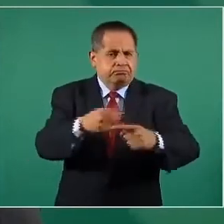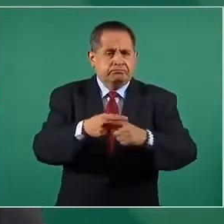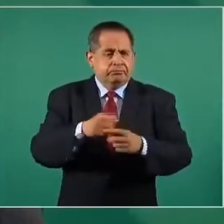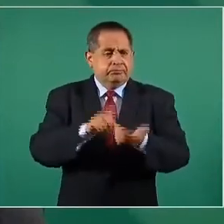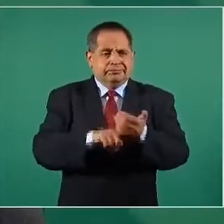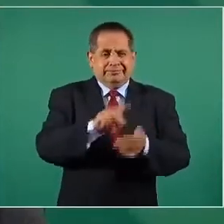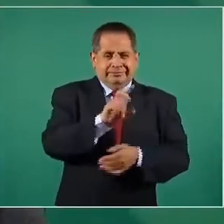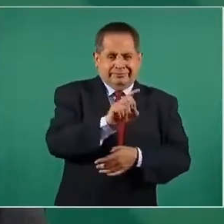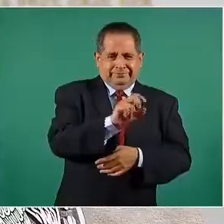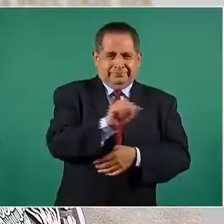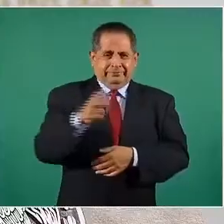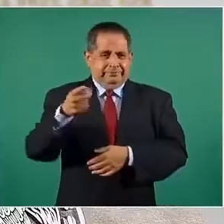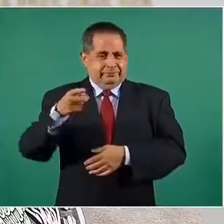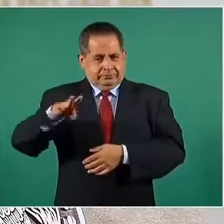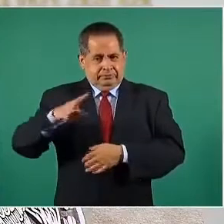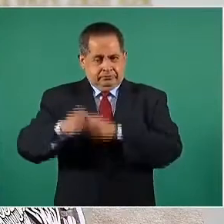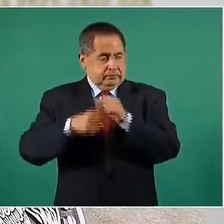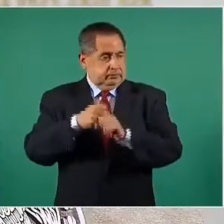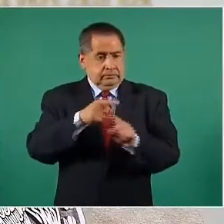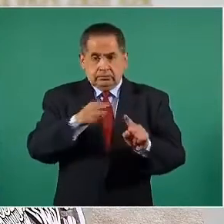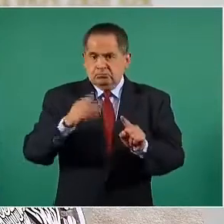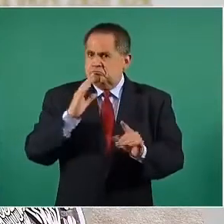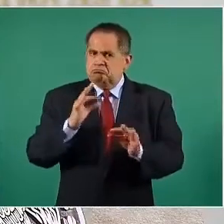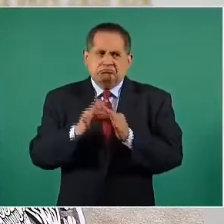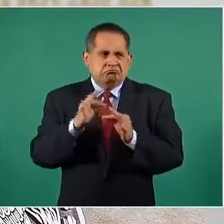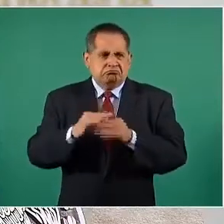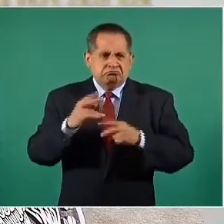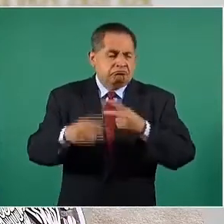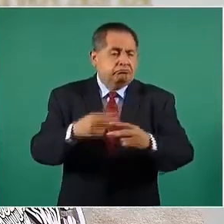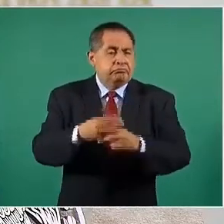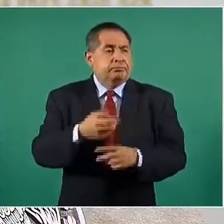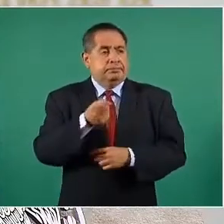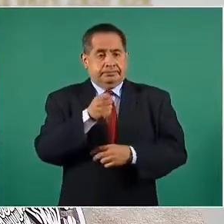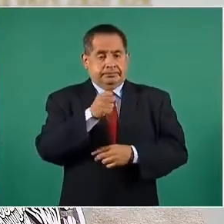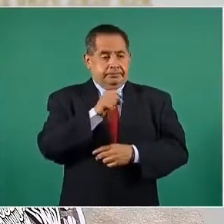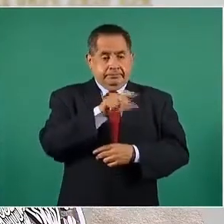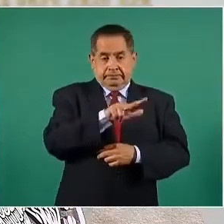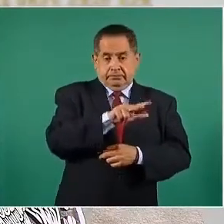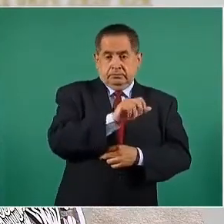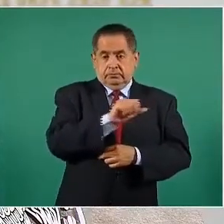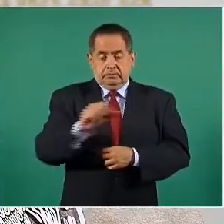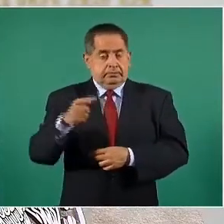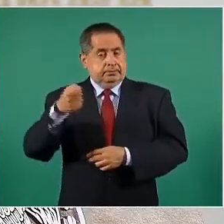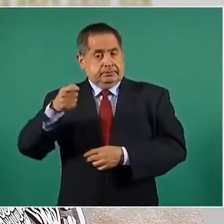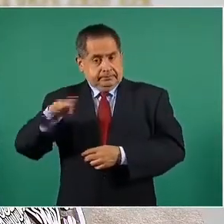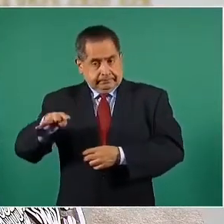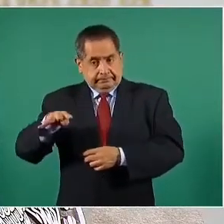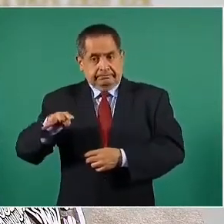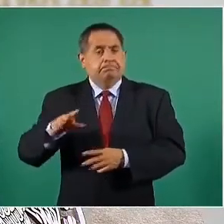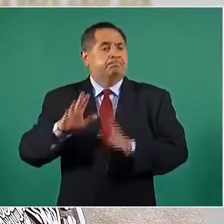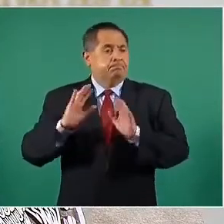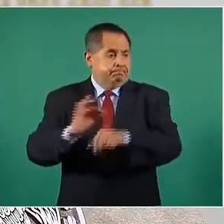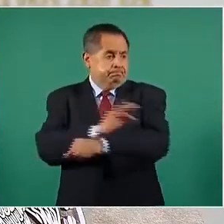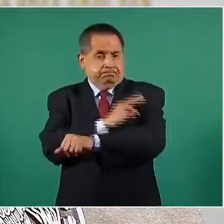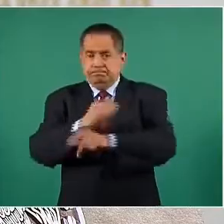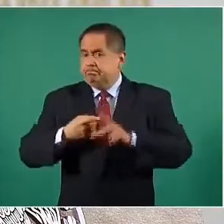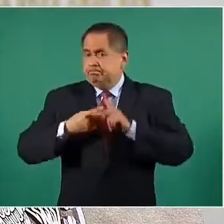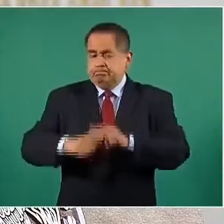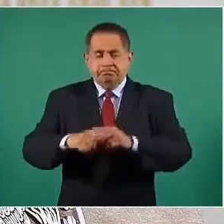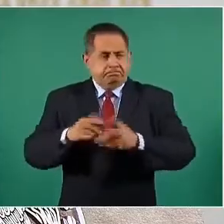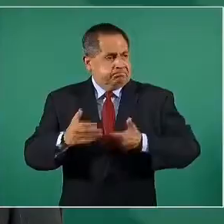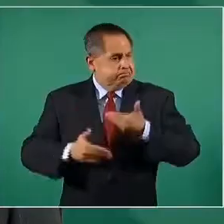30 a 39 años y de 18 a 29 quienes ya están vacunándose,